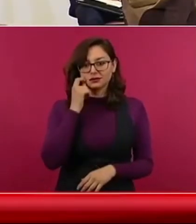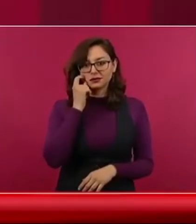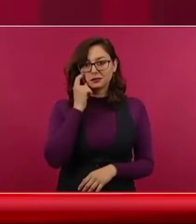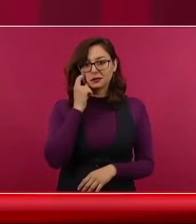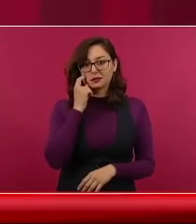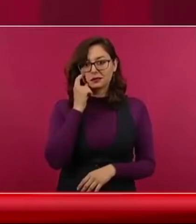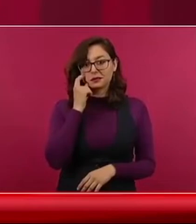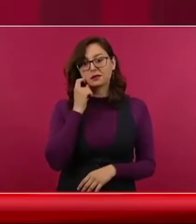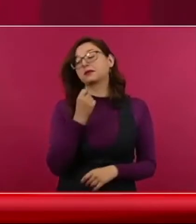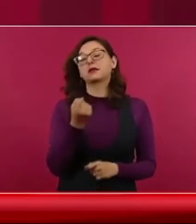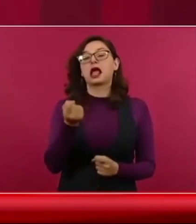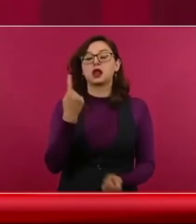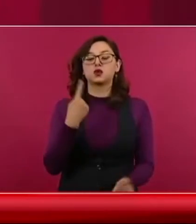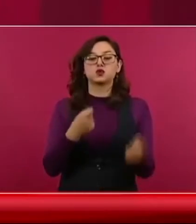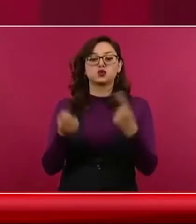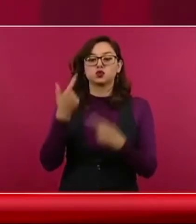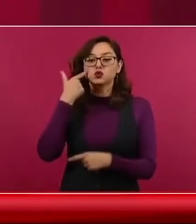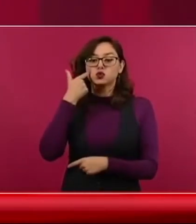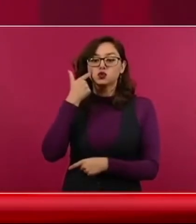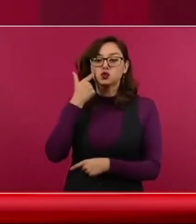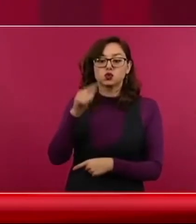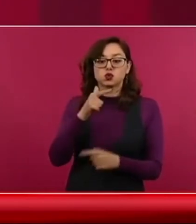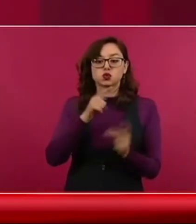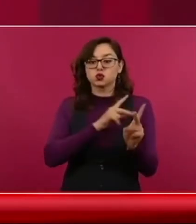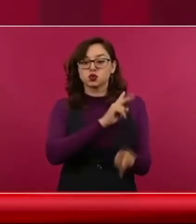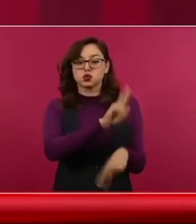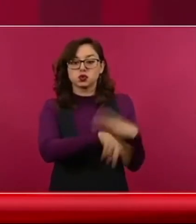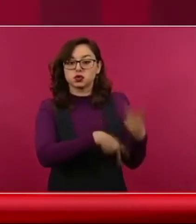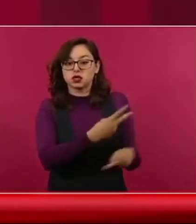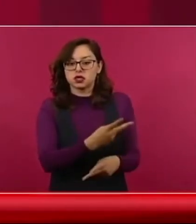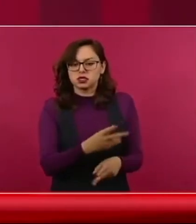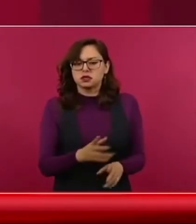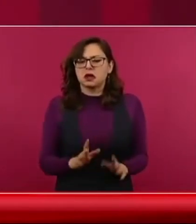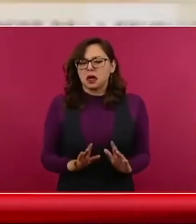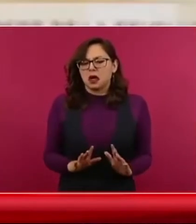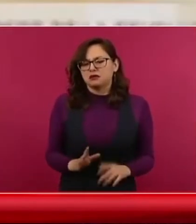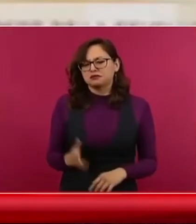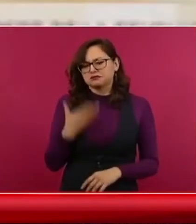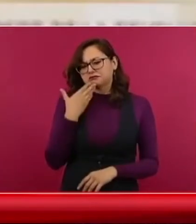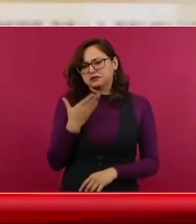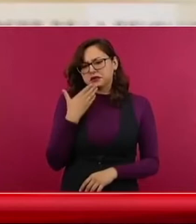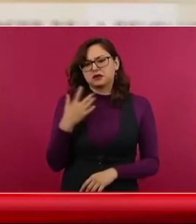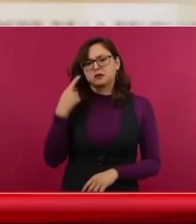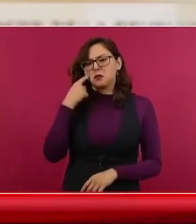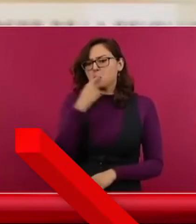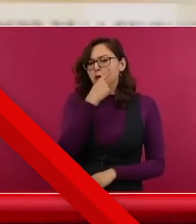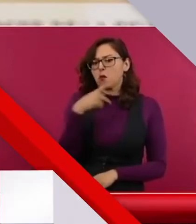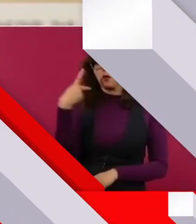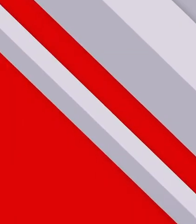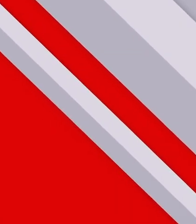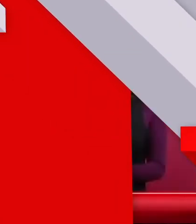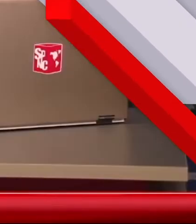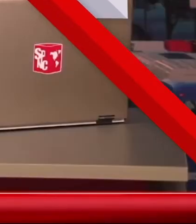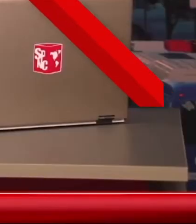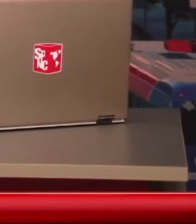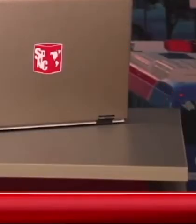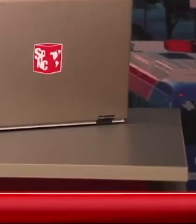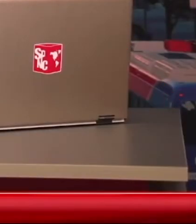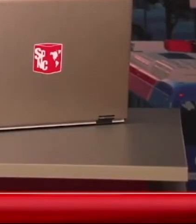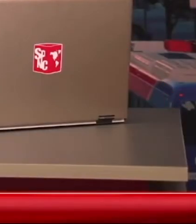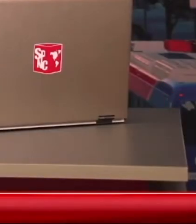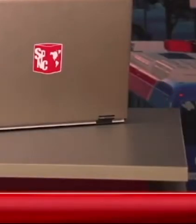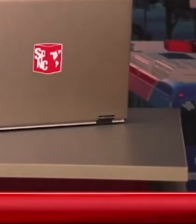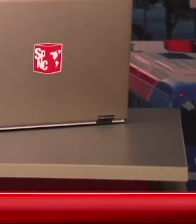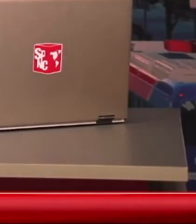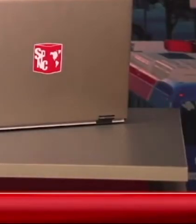pues está también en su derecho, pero que nadie sea excluido, que nadie excluya a nadie. Hasta el